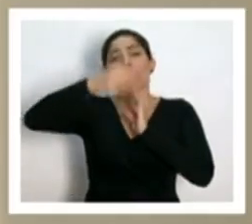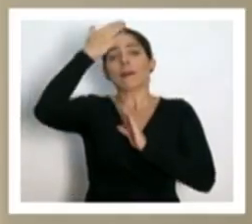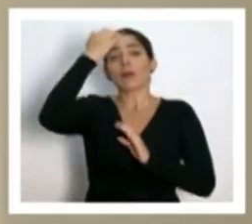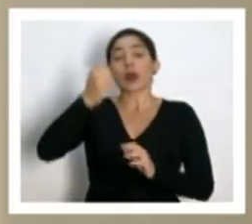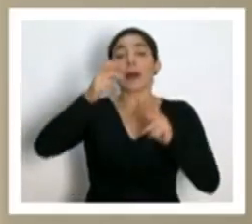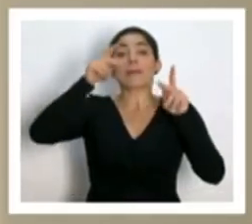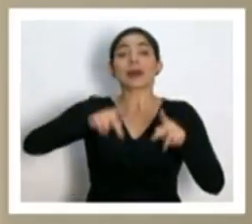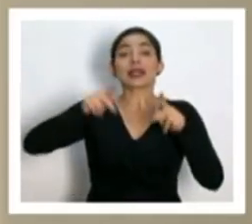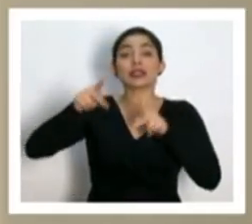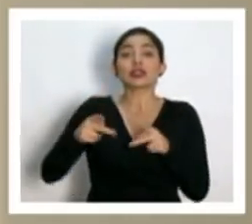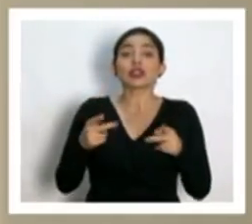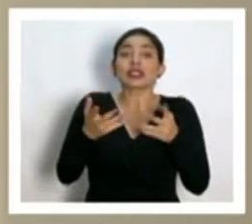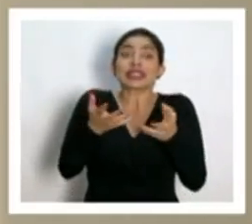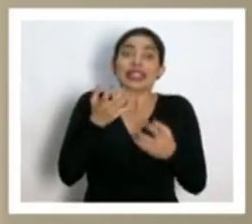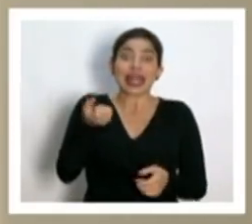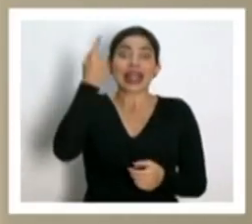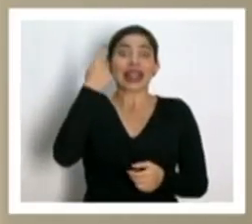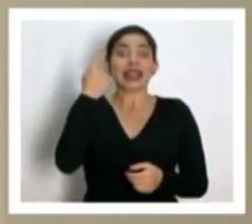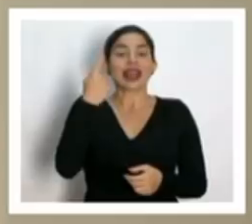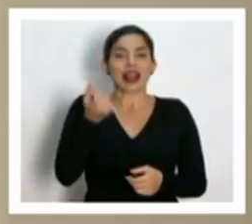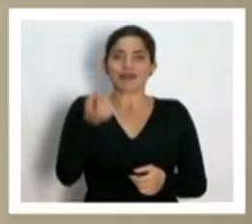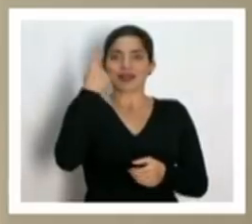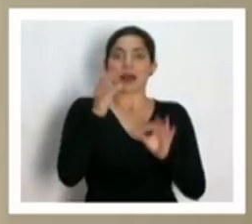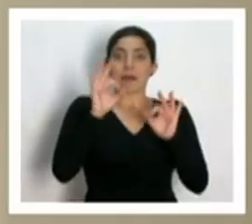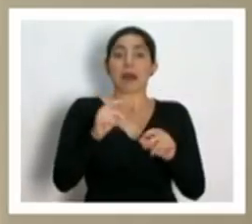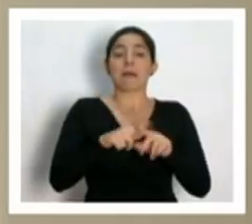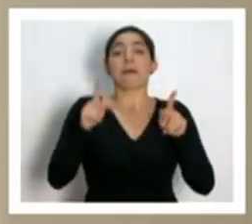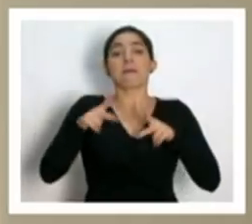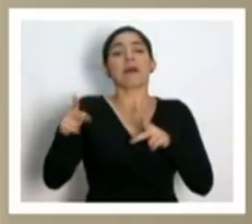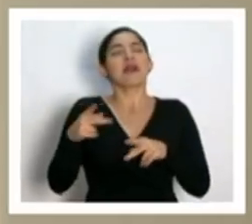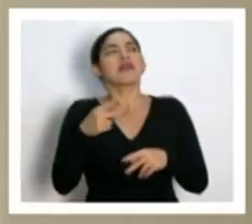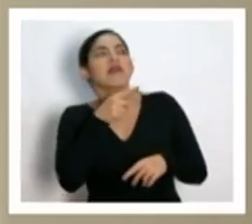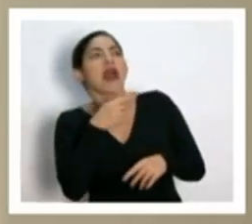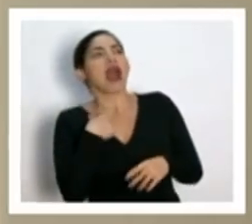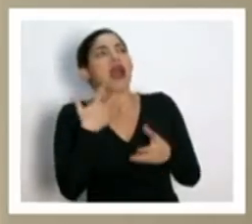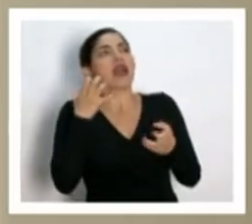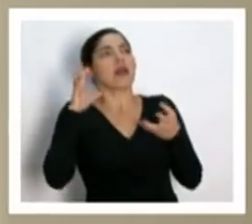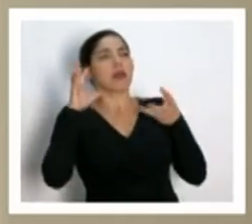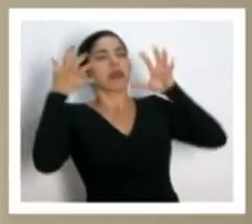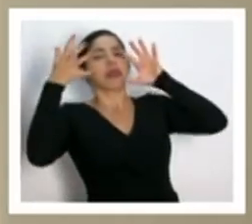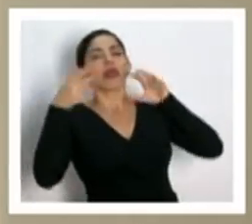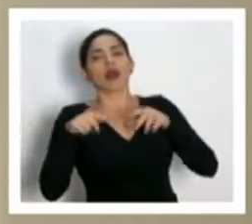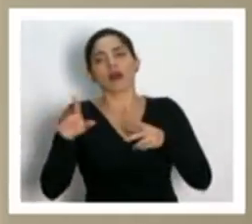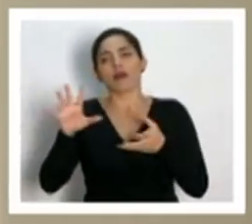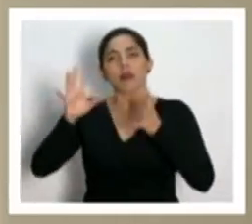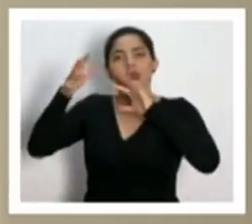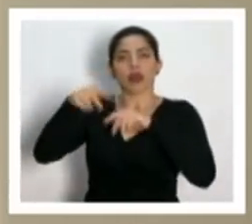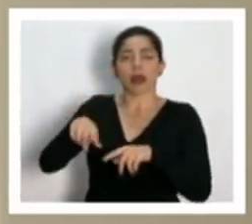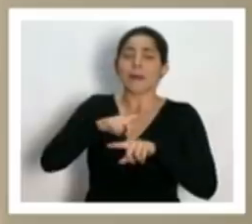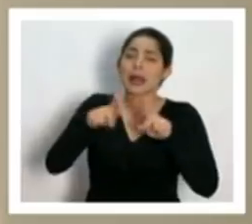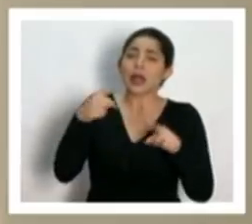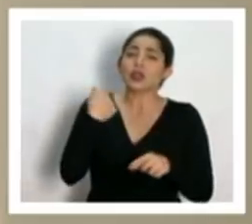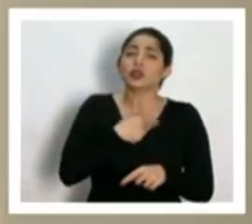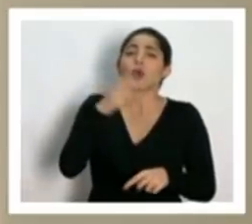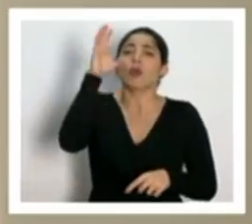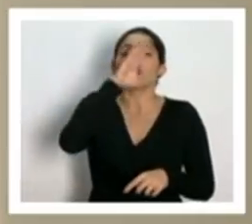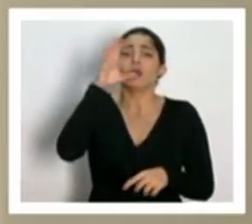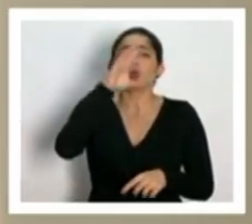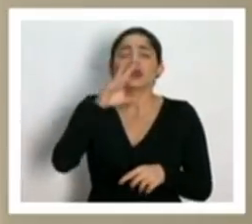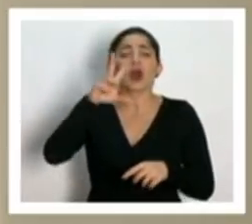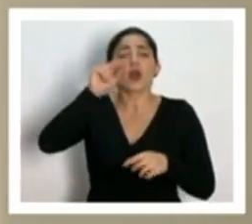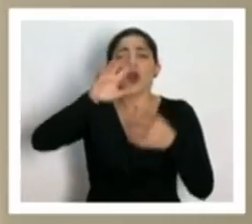gente que quiere entender, lo entiende. La gente que quiere tergiversarlo, lo tergiversa. Pero aquí lo que buscamos es no